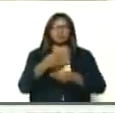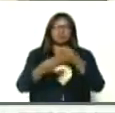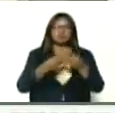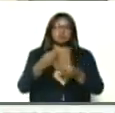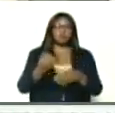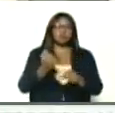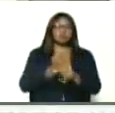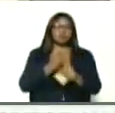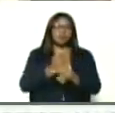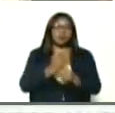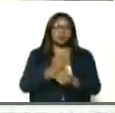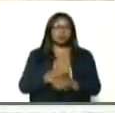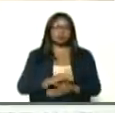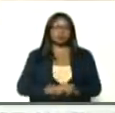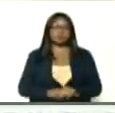obras,